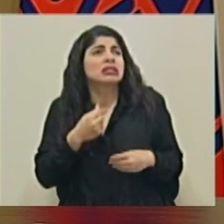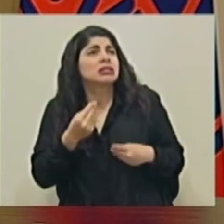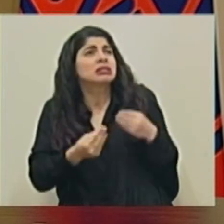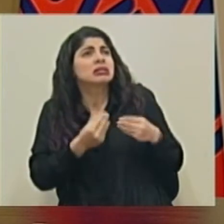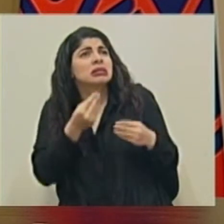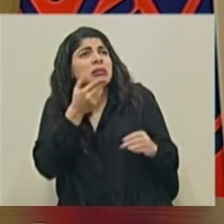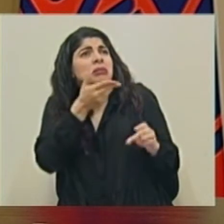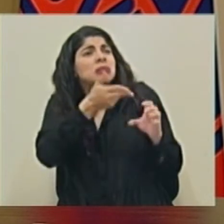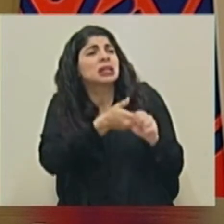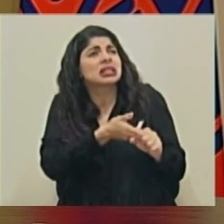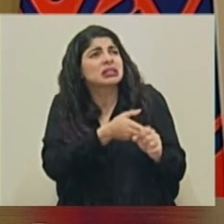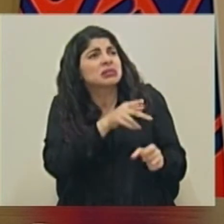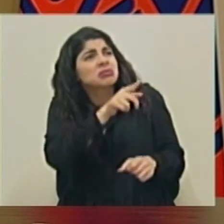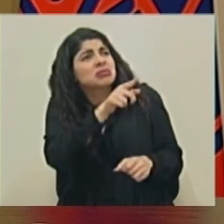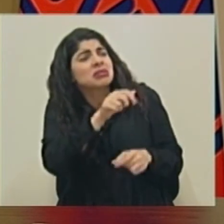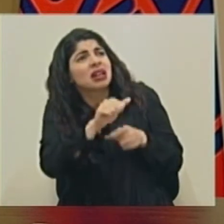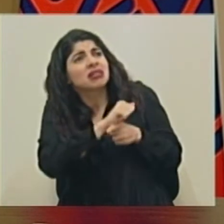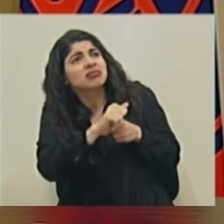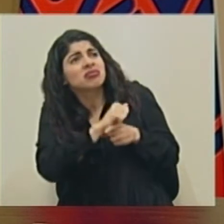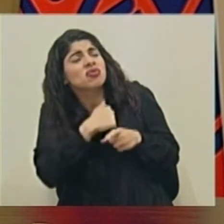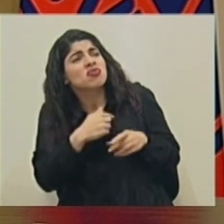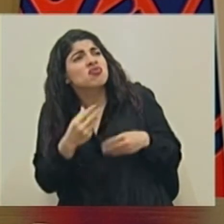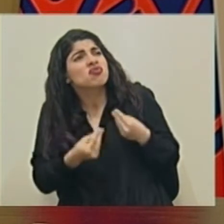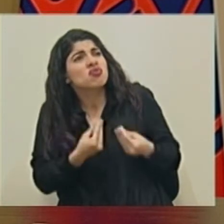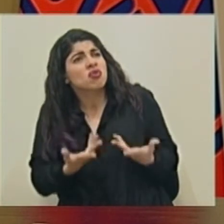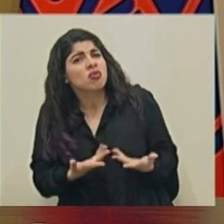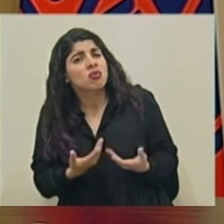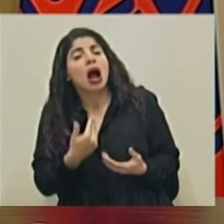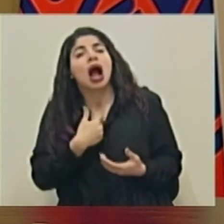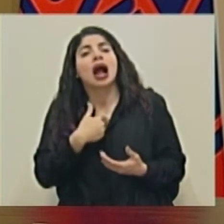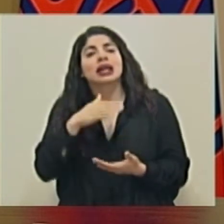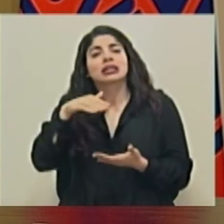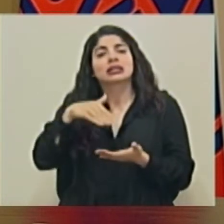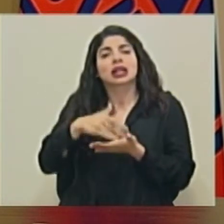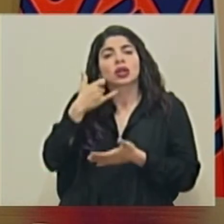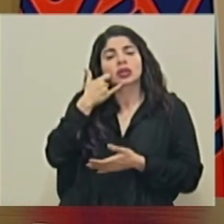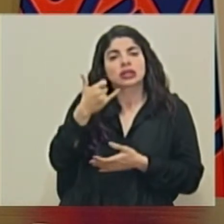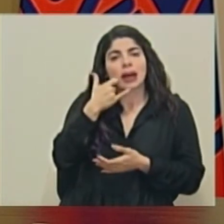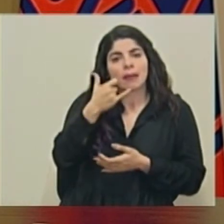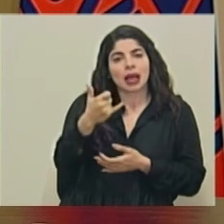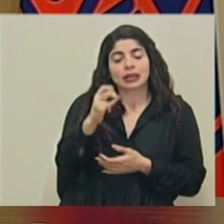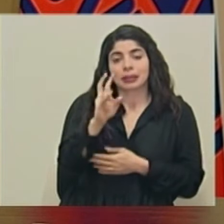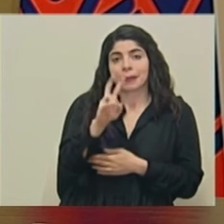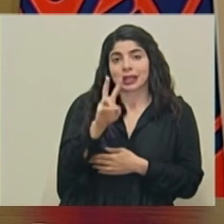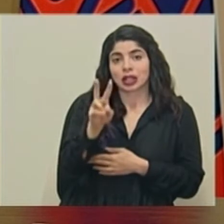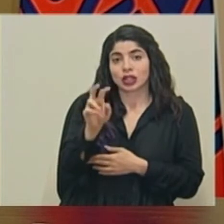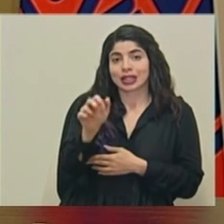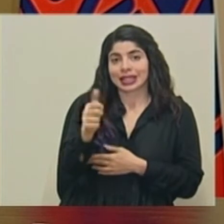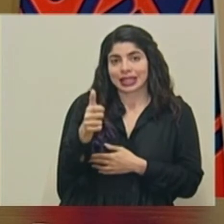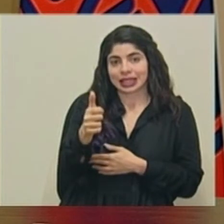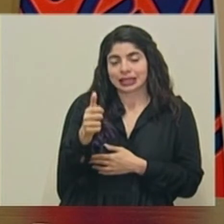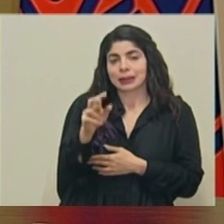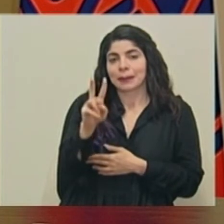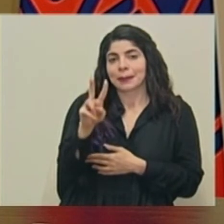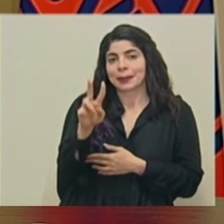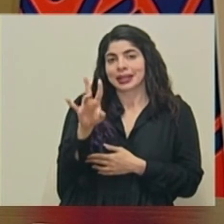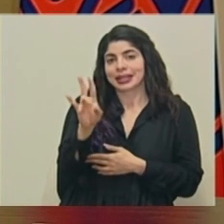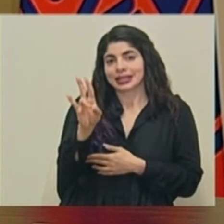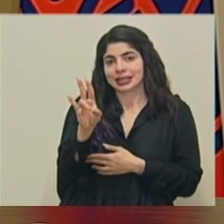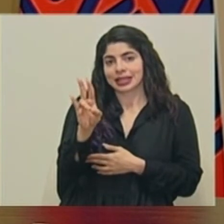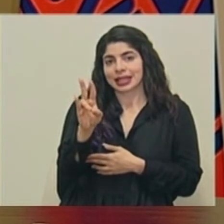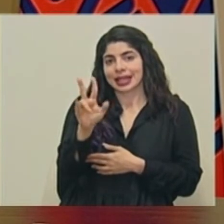activamente en este simulacro un centro de llamadas al 2210-2730.